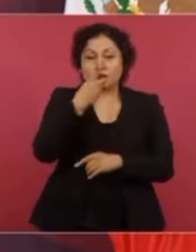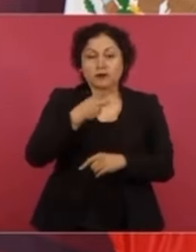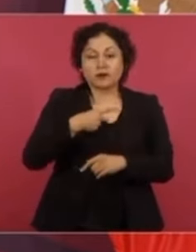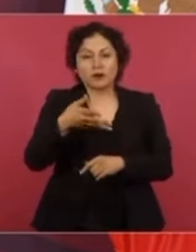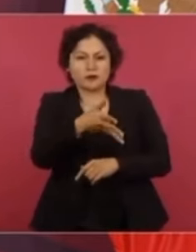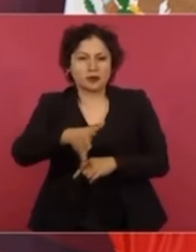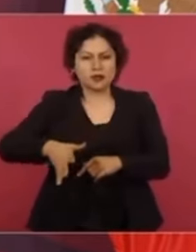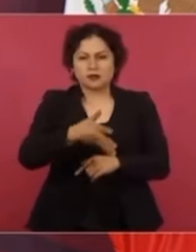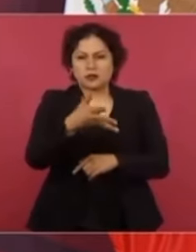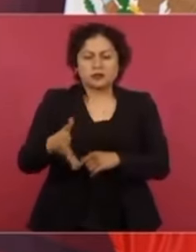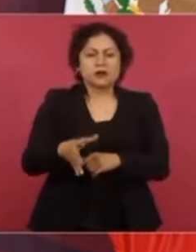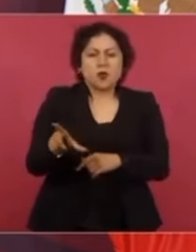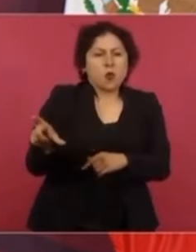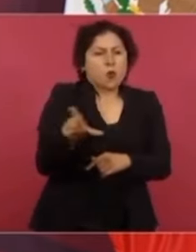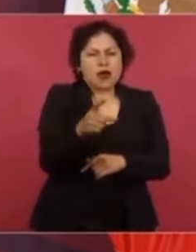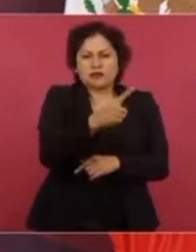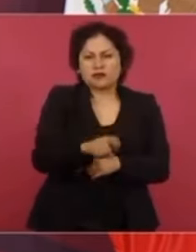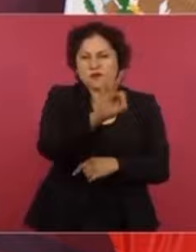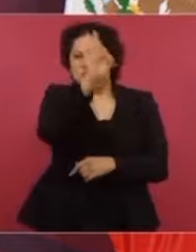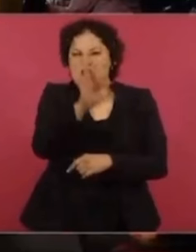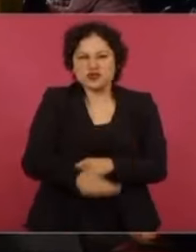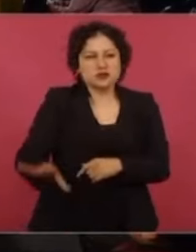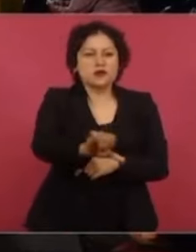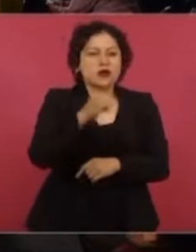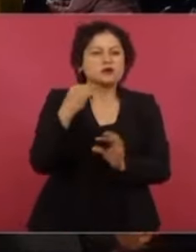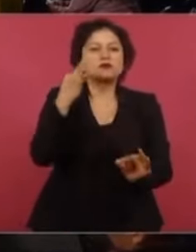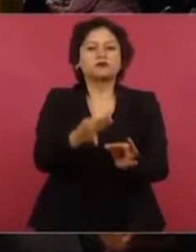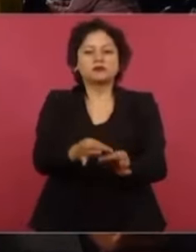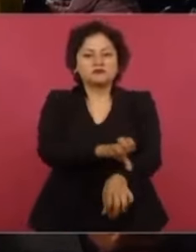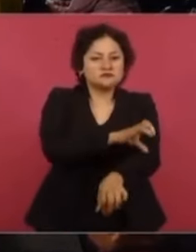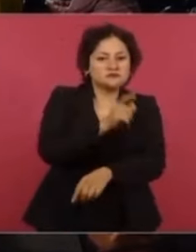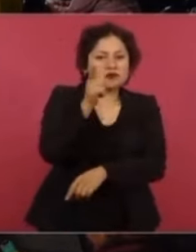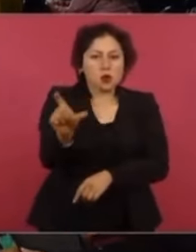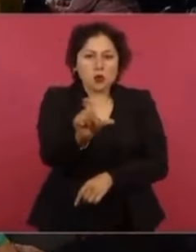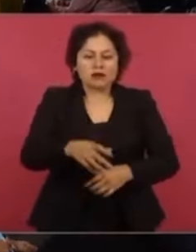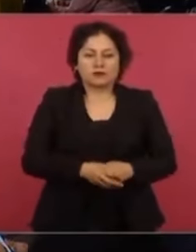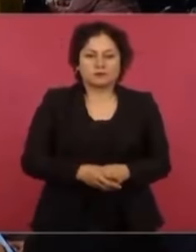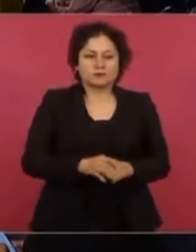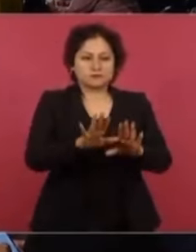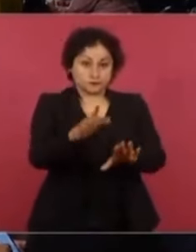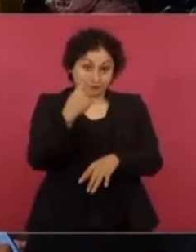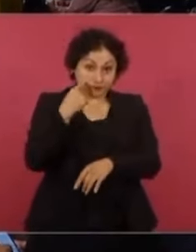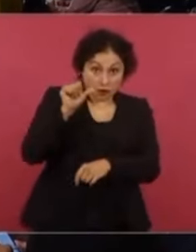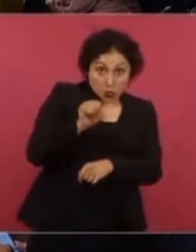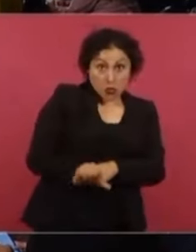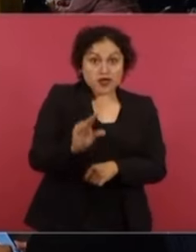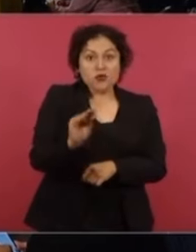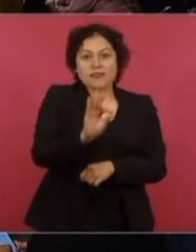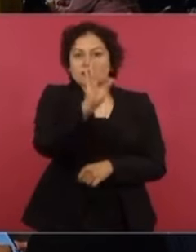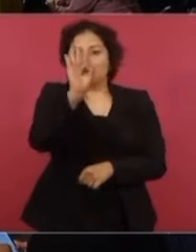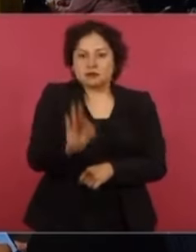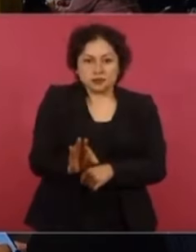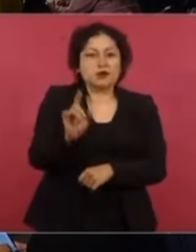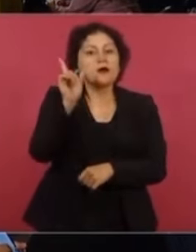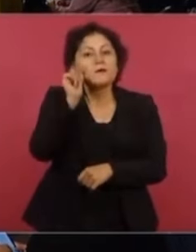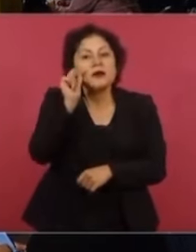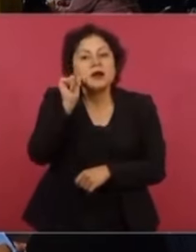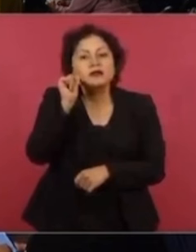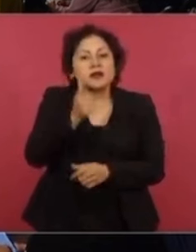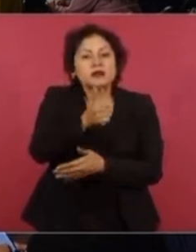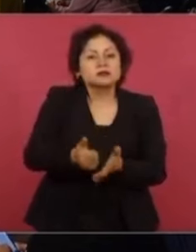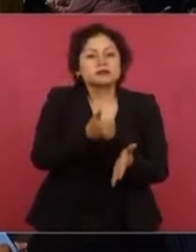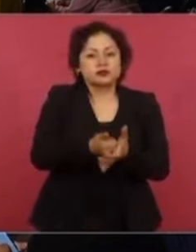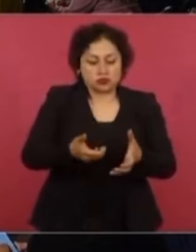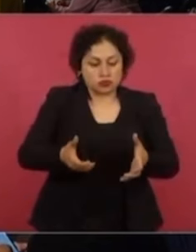servicio, todo el sistema eléctrico en Acapulco? Todo Acapulco, hoy llegamos al 90 por ciento, señor, mañana terminamos todo Acapulco en el área urbana, suburbana